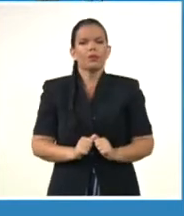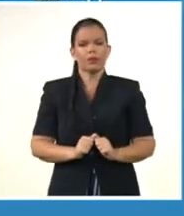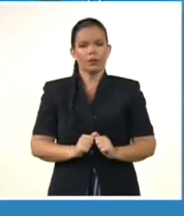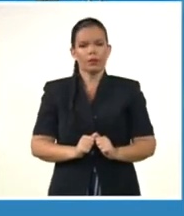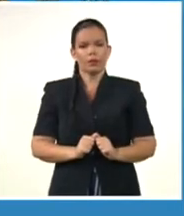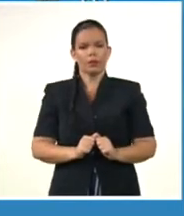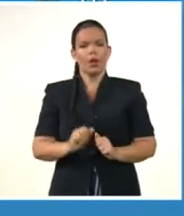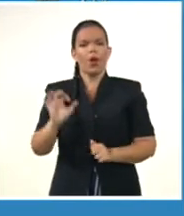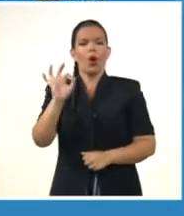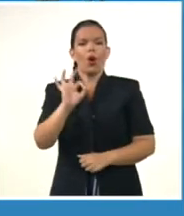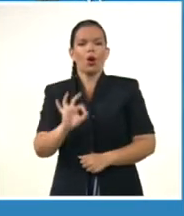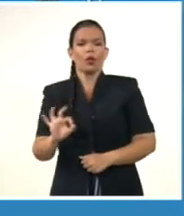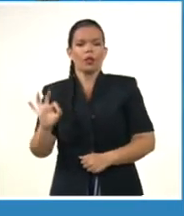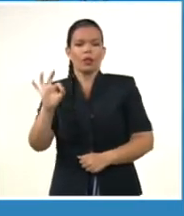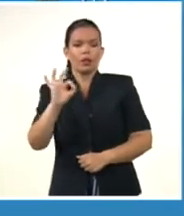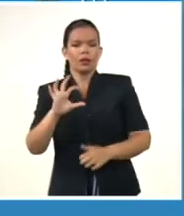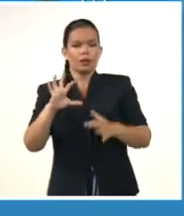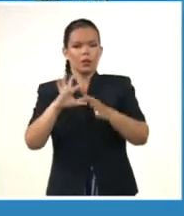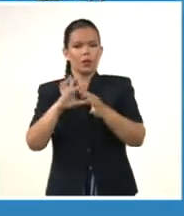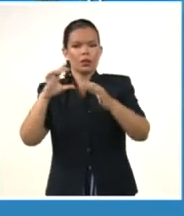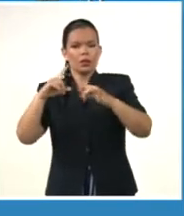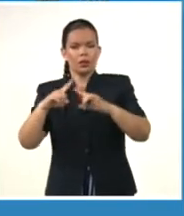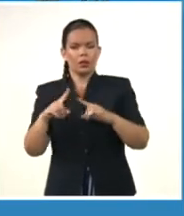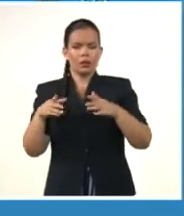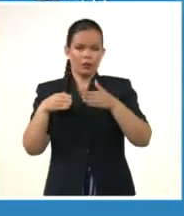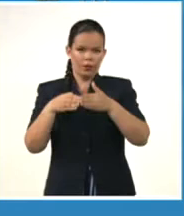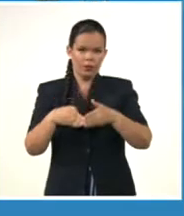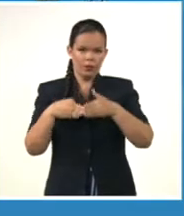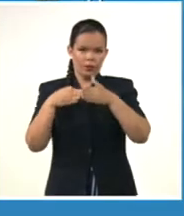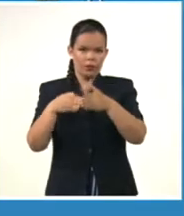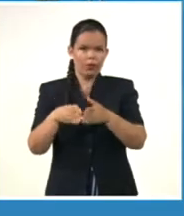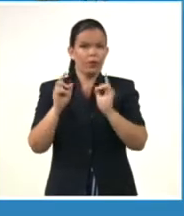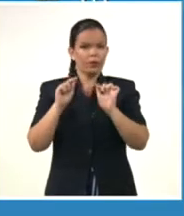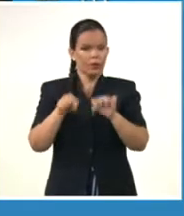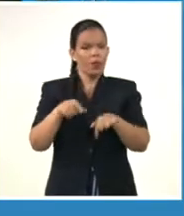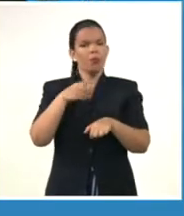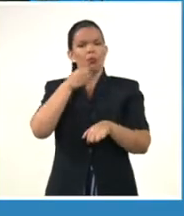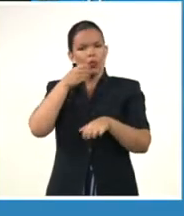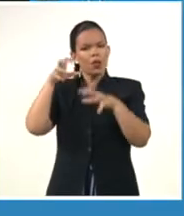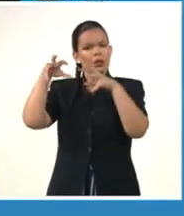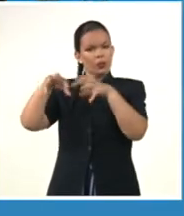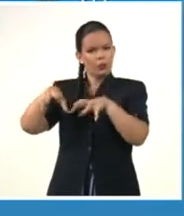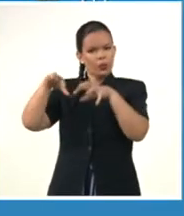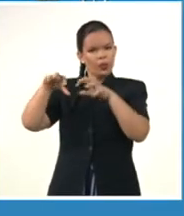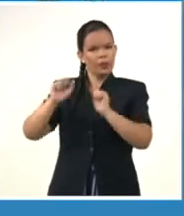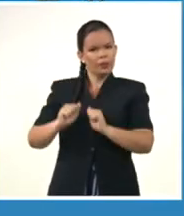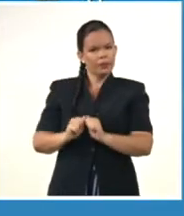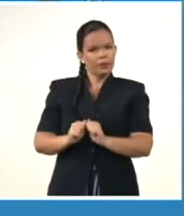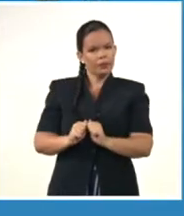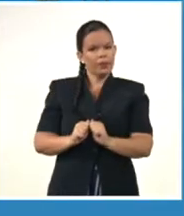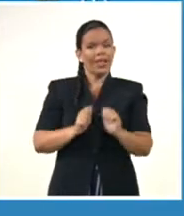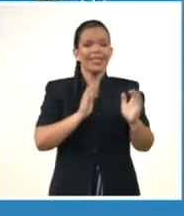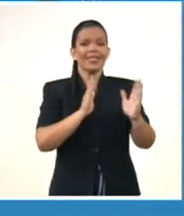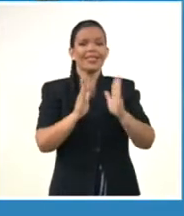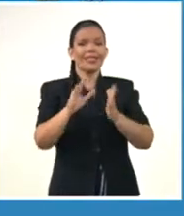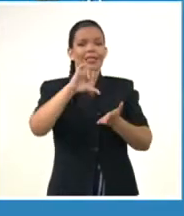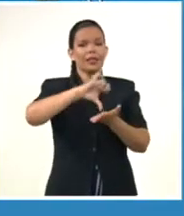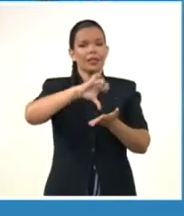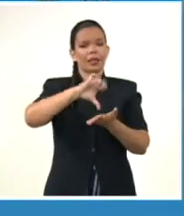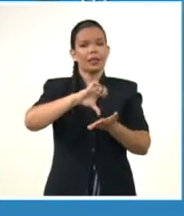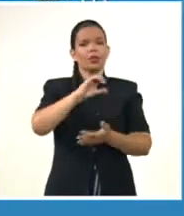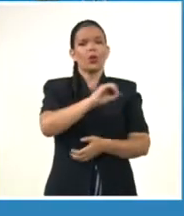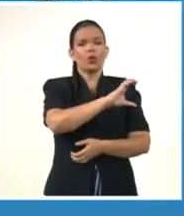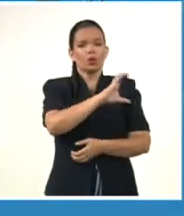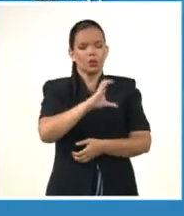parte oriental, también en Guantánamo, en Granma, con la posibilidad todavía de aisladas lluvias, mientras que en occidente y centro continuarán esos intervalos